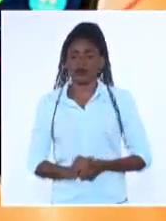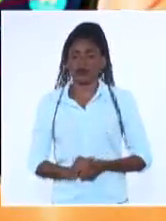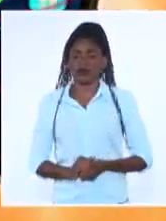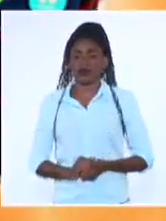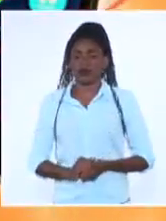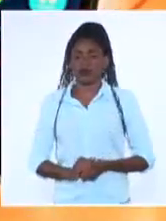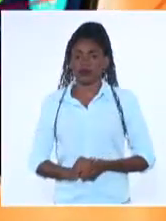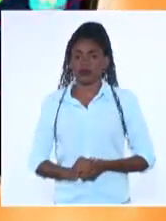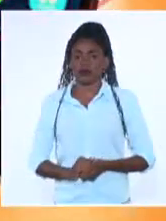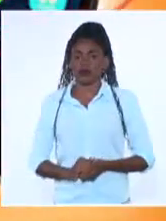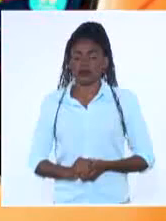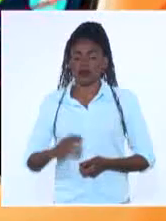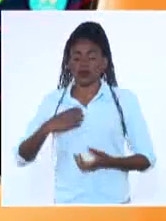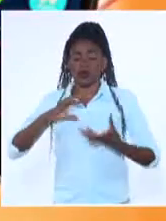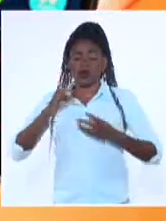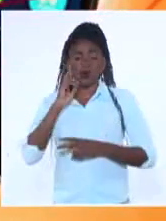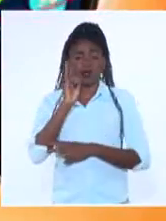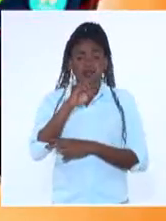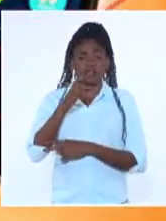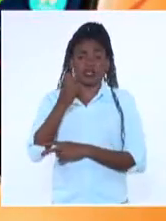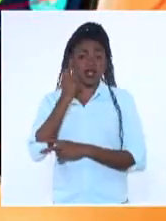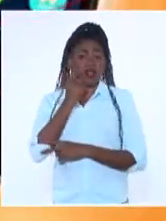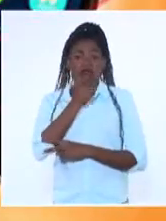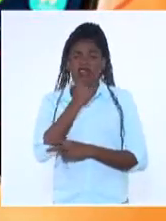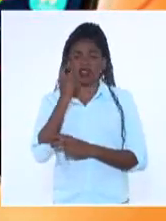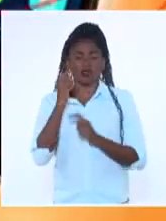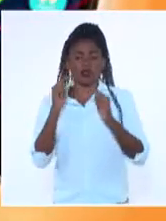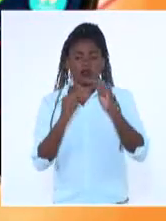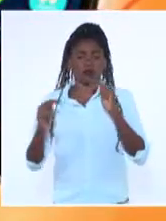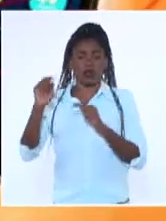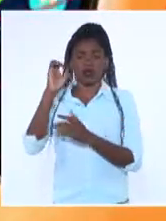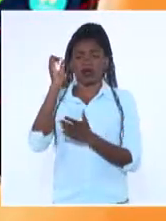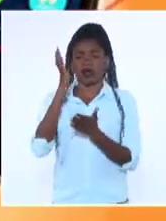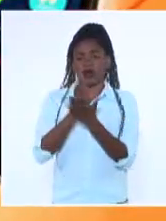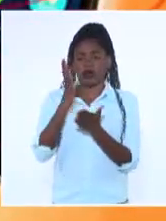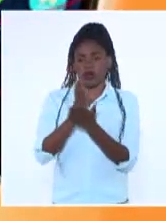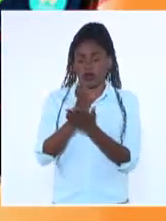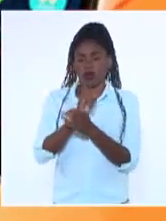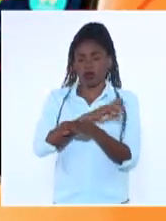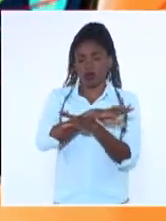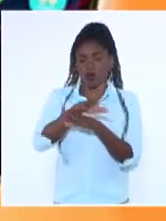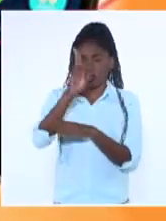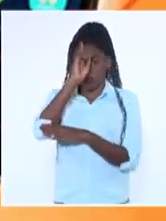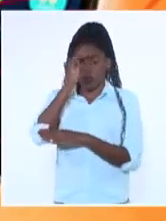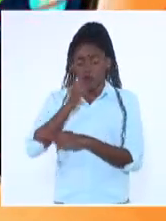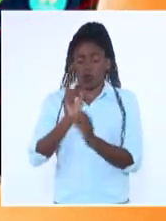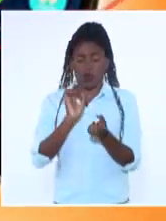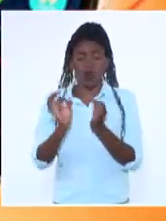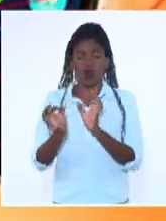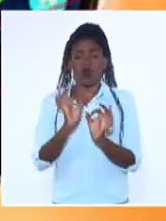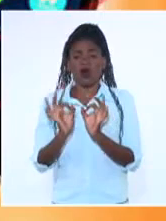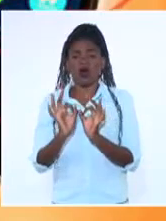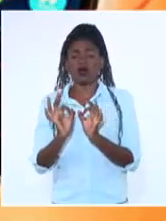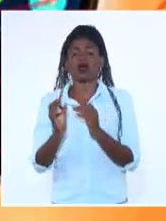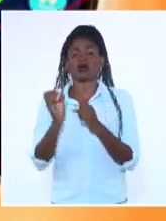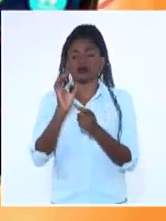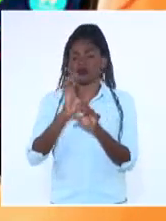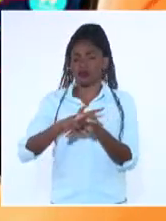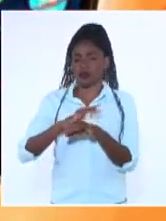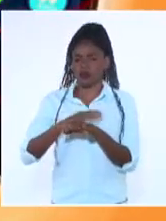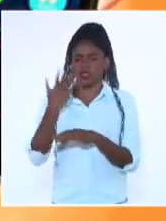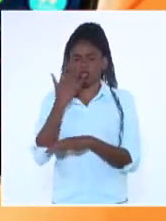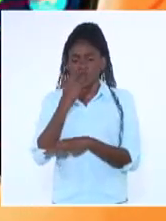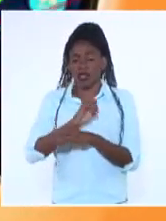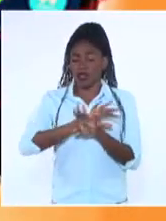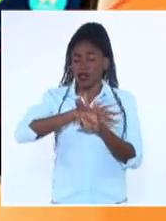Nuestro modelo de atención estomatológica prioriza acciones de educación, promoción de salud y prevención de enfermedades dirigidas